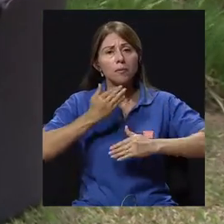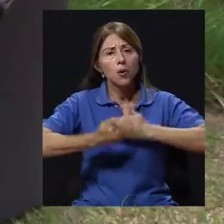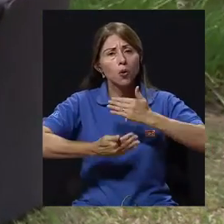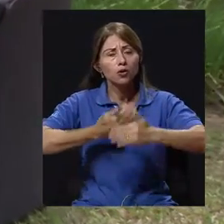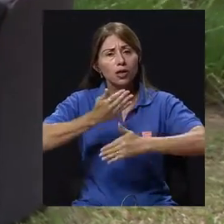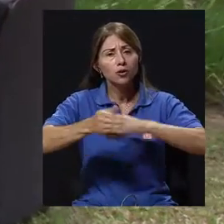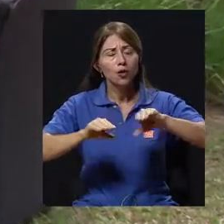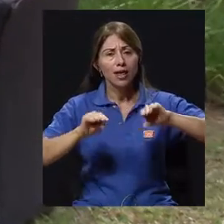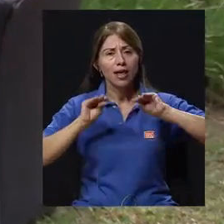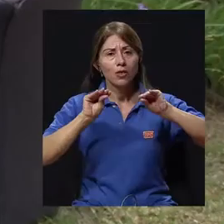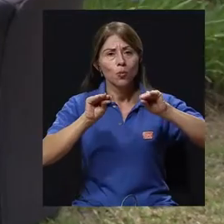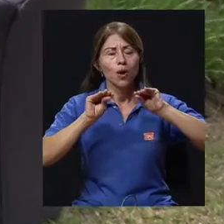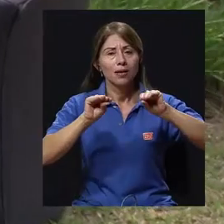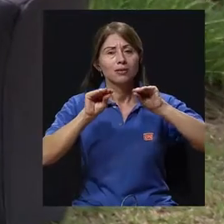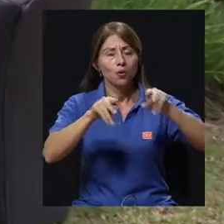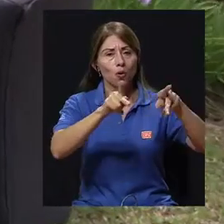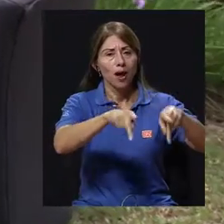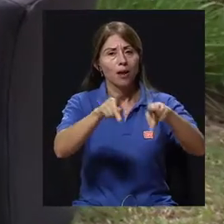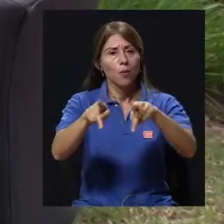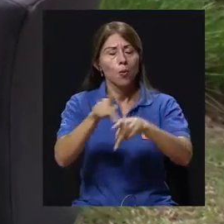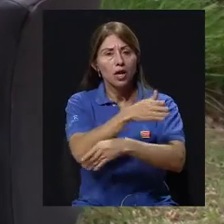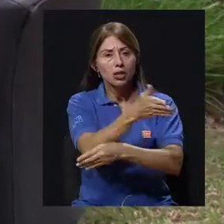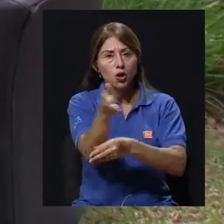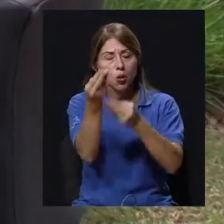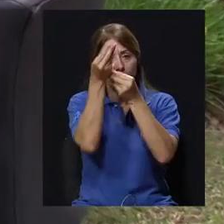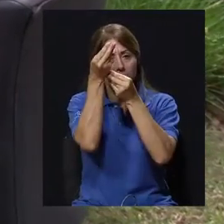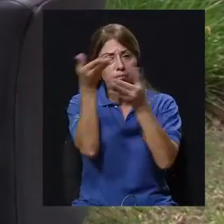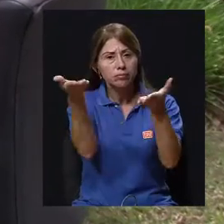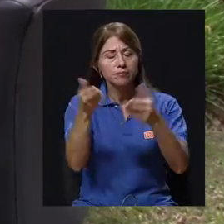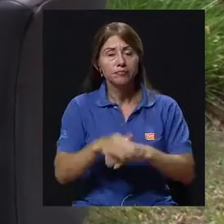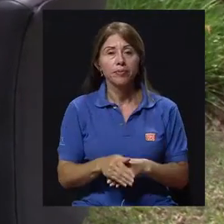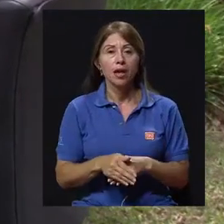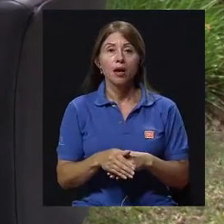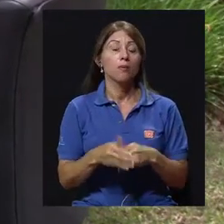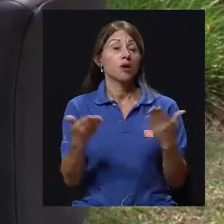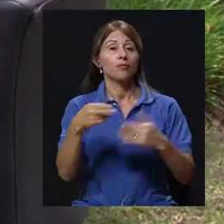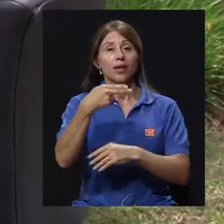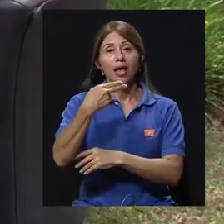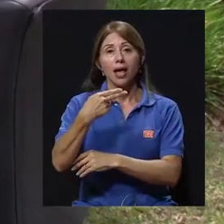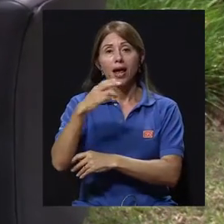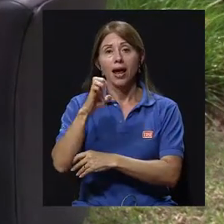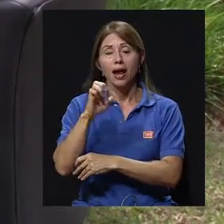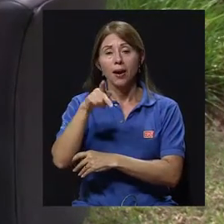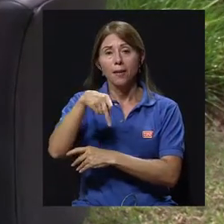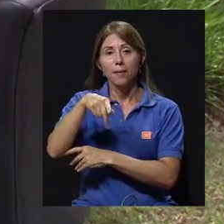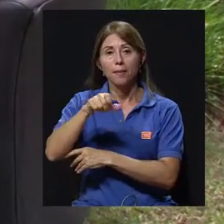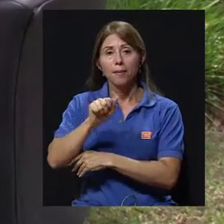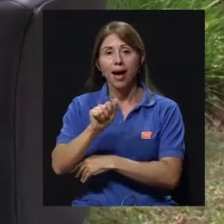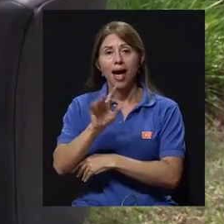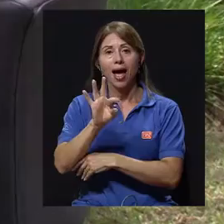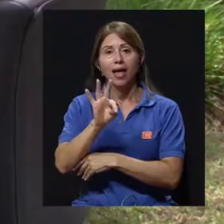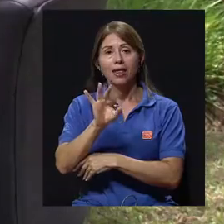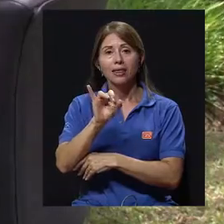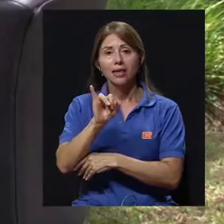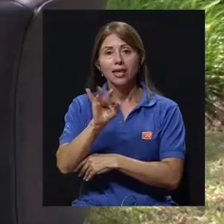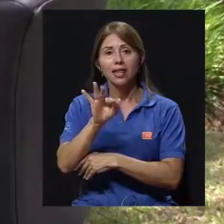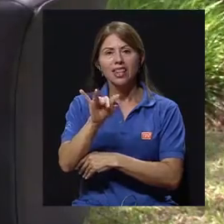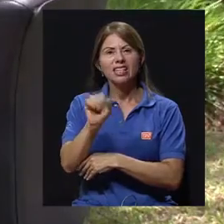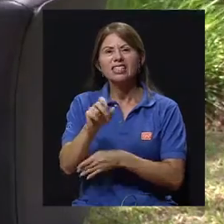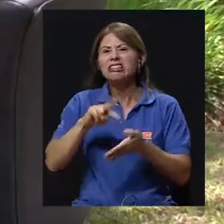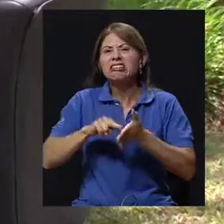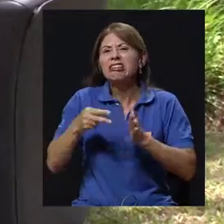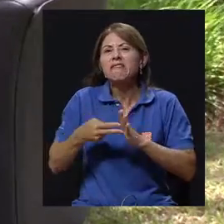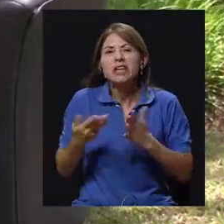proceso de educación de la población. En general, la hepatitis, lo que significa hepatitis es inflamación